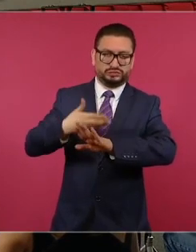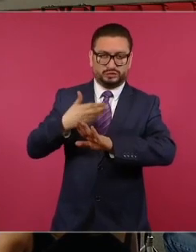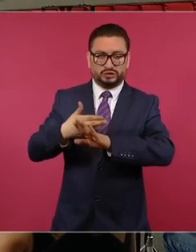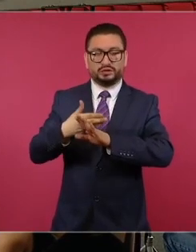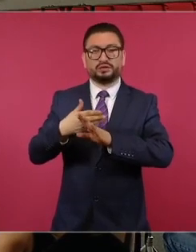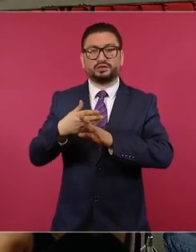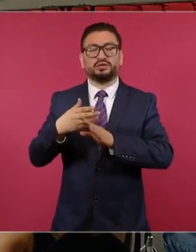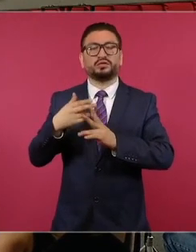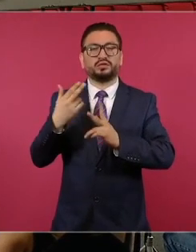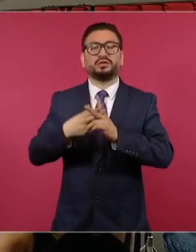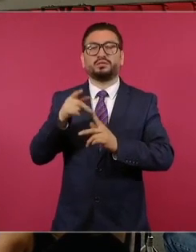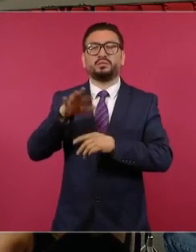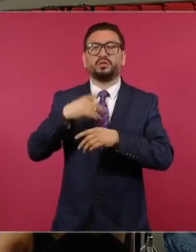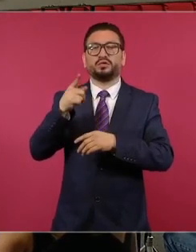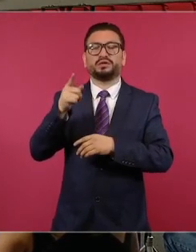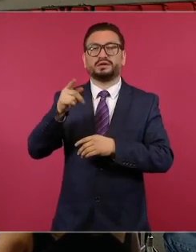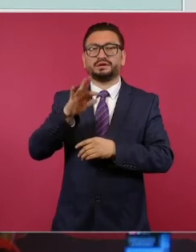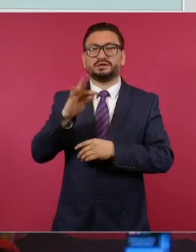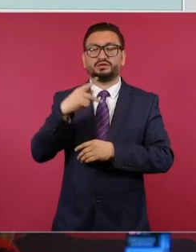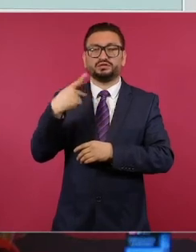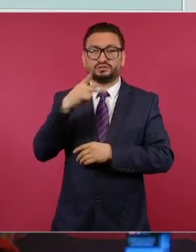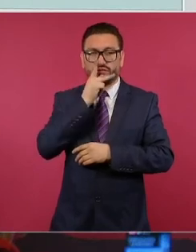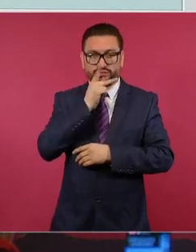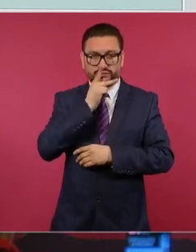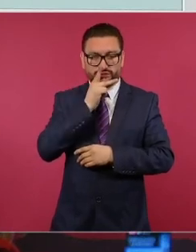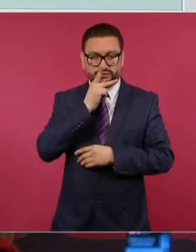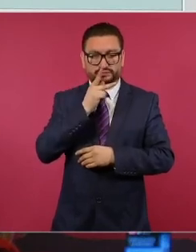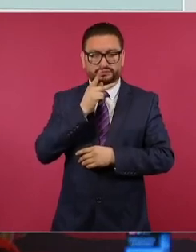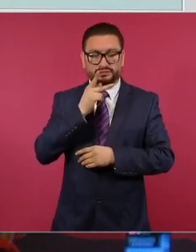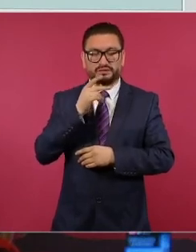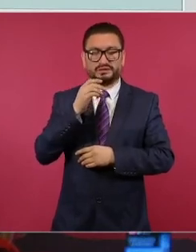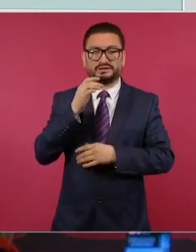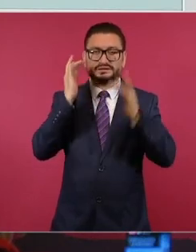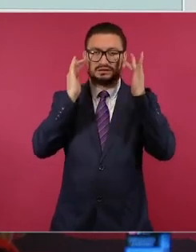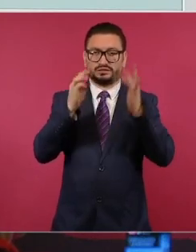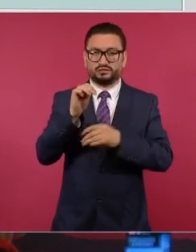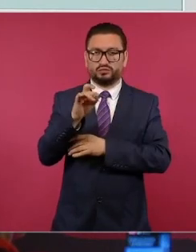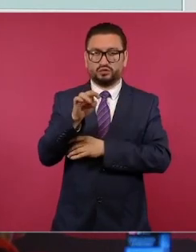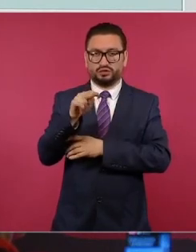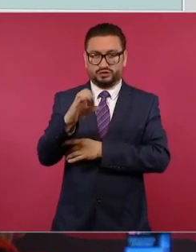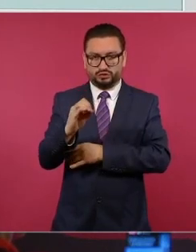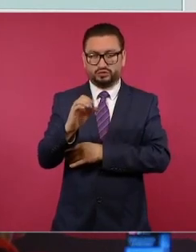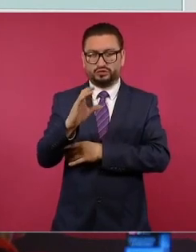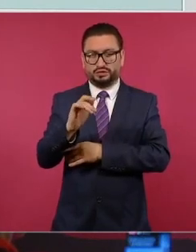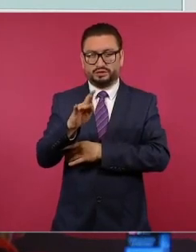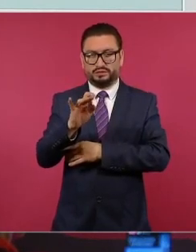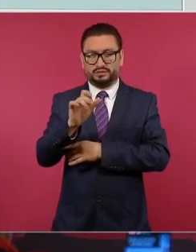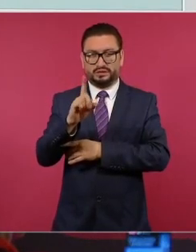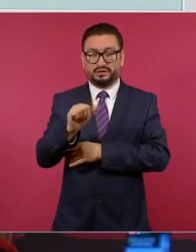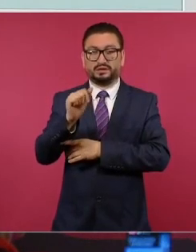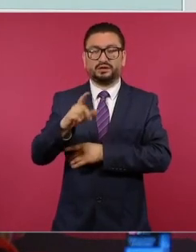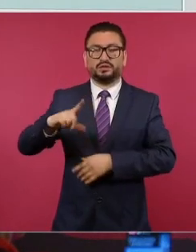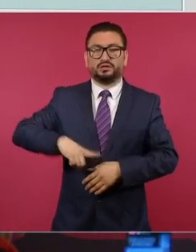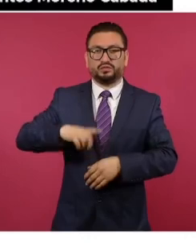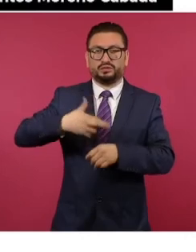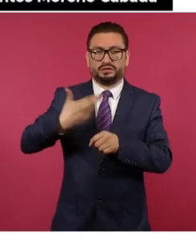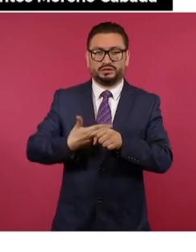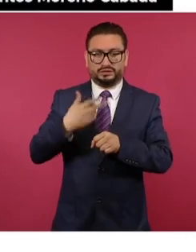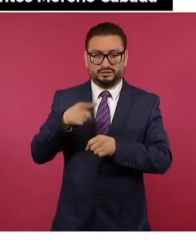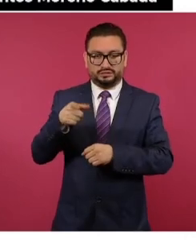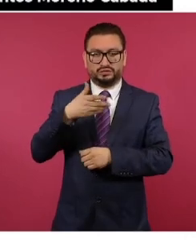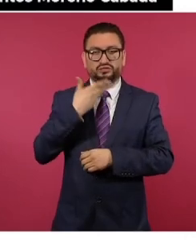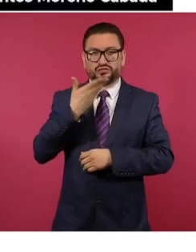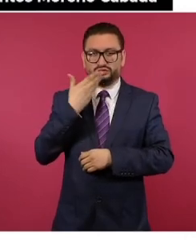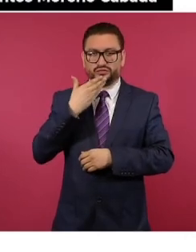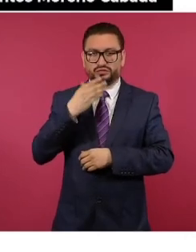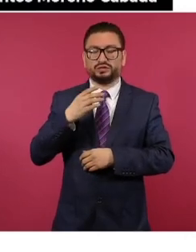parentesco en perjuicio de su padre, Santos Moreno Cabada, quien era gobernador tradicional lloreme